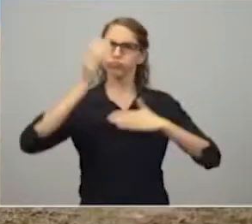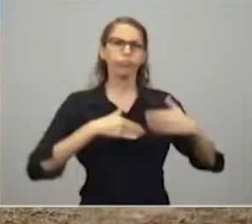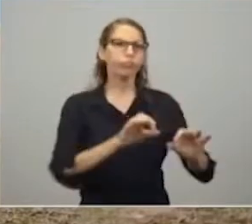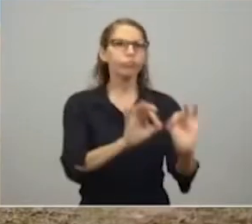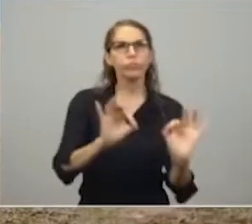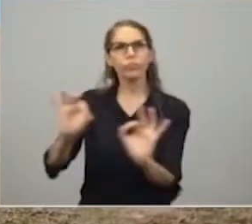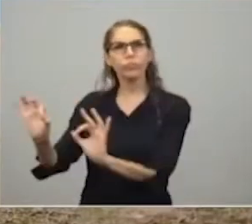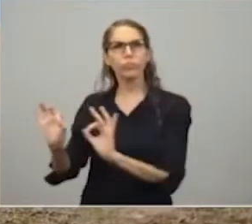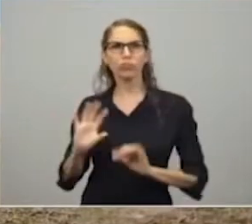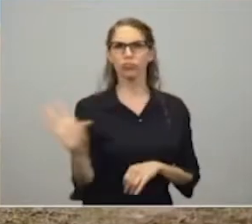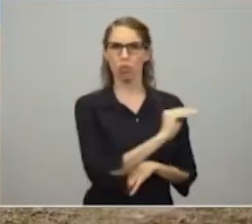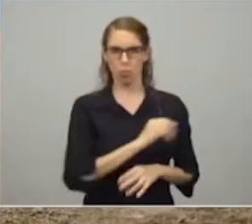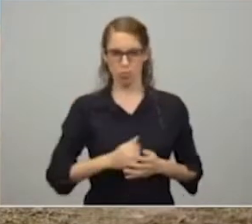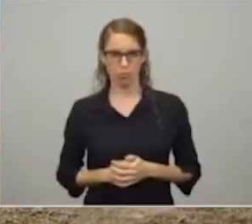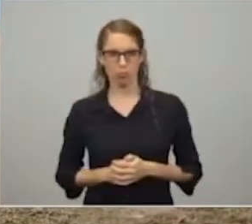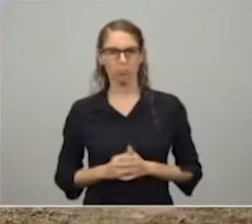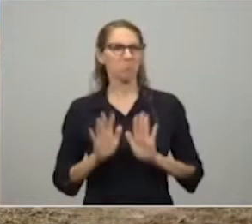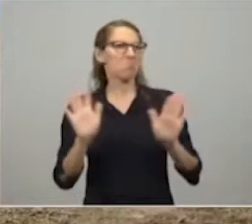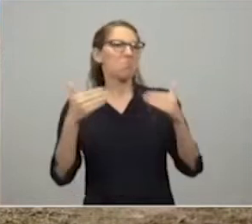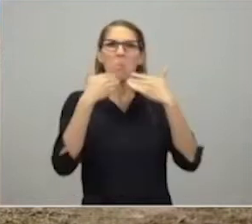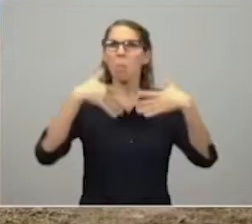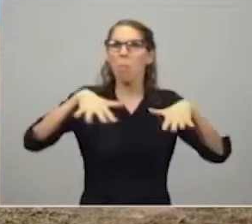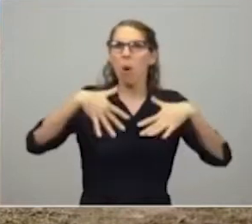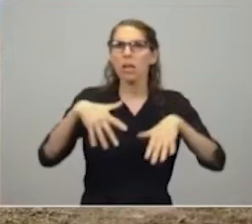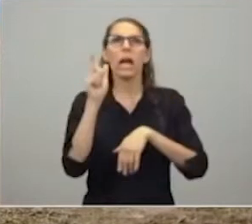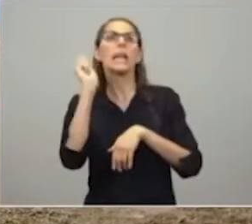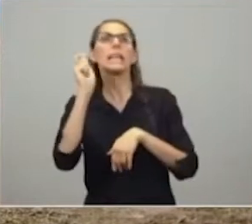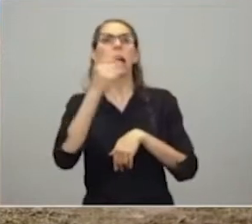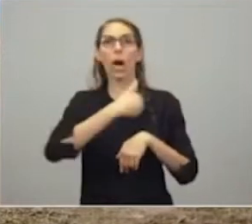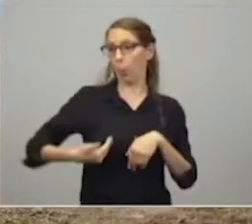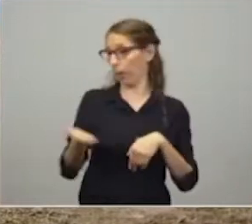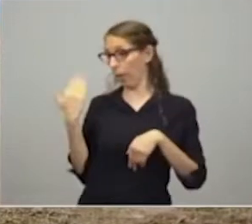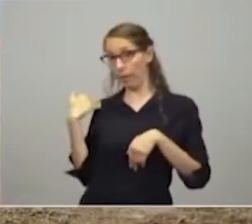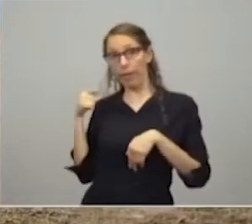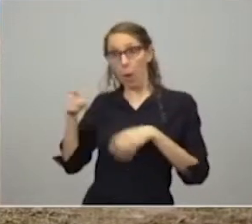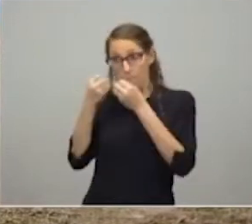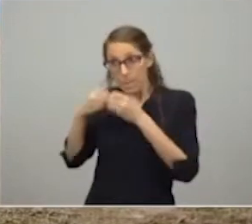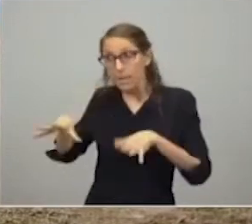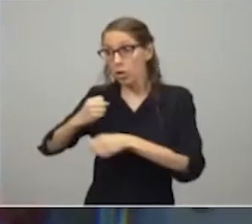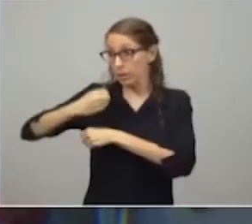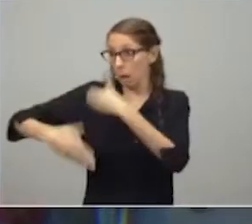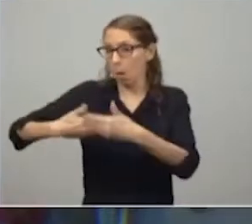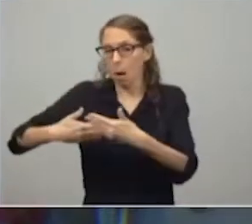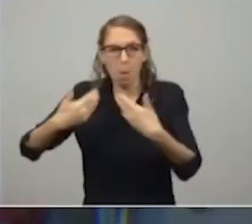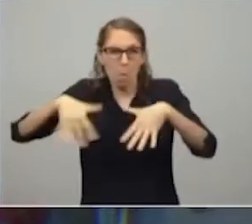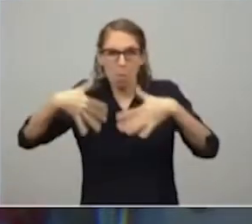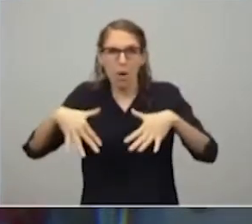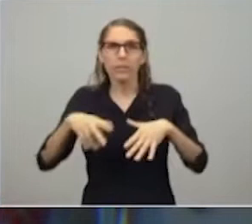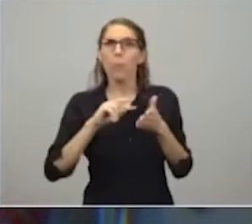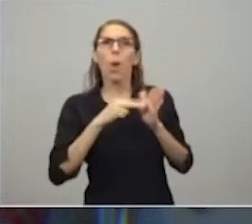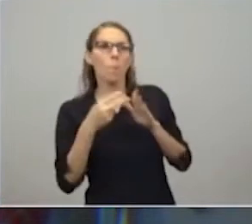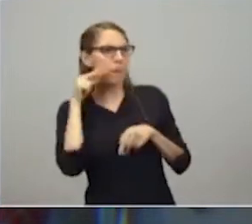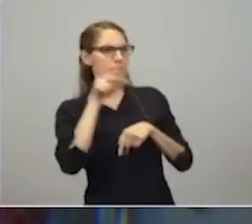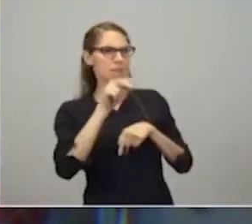no es si lo empezó la gobernadora anterior, nosotros el problema es que no había gas y